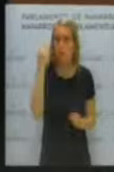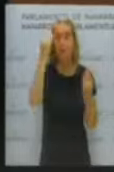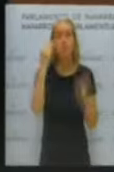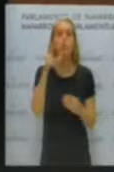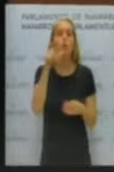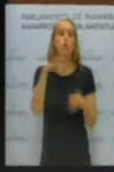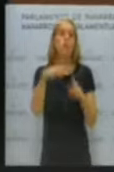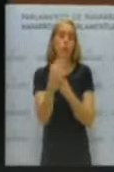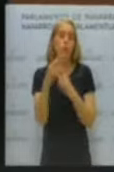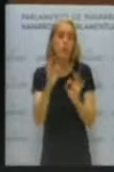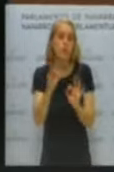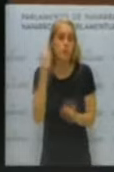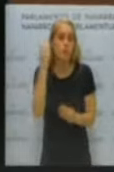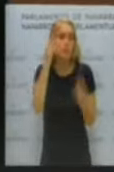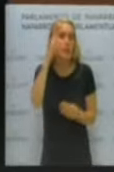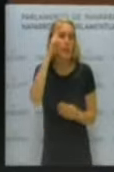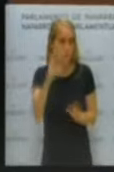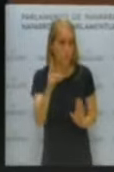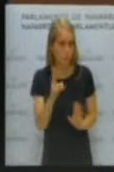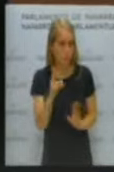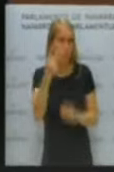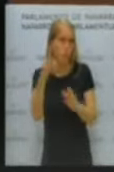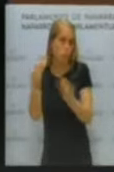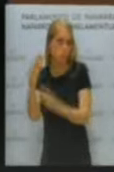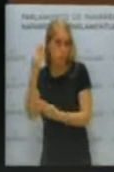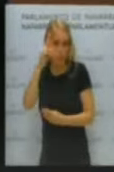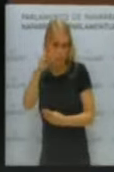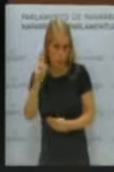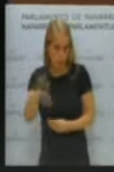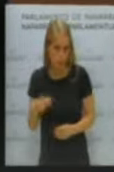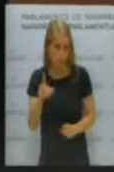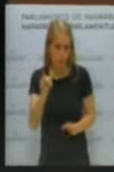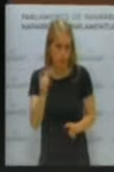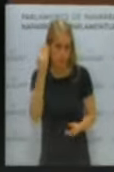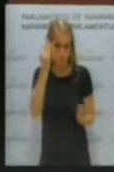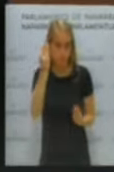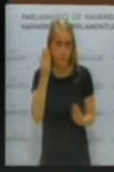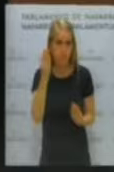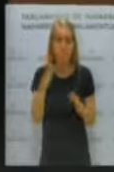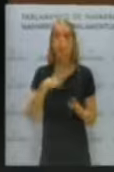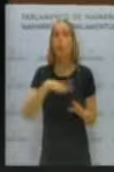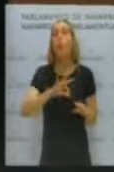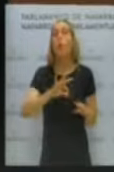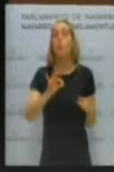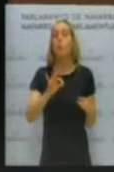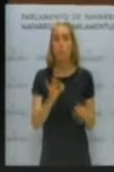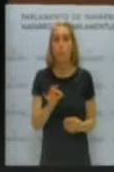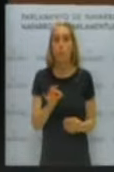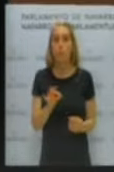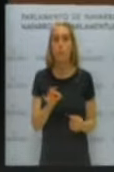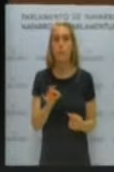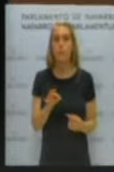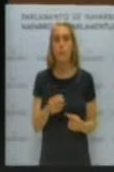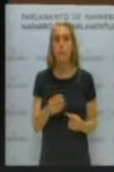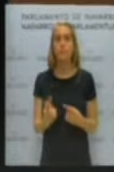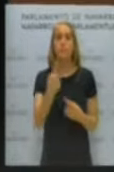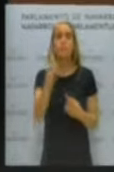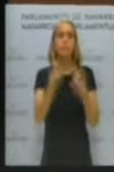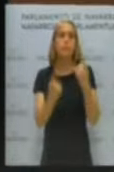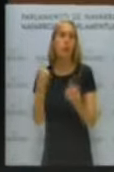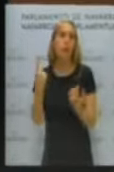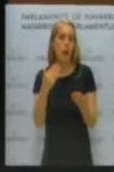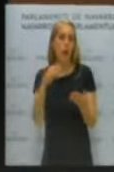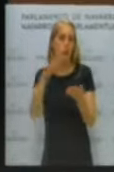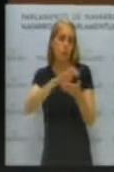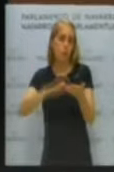seguramente que muchos de ustedes también. Y quizás se debería haber observado alguna alusión a este tipo de